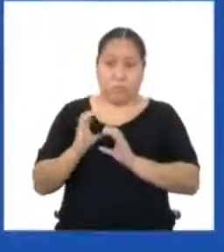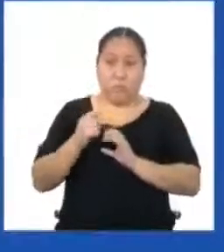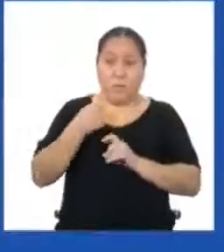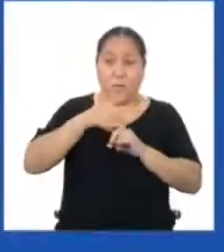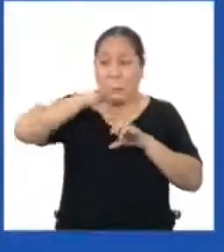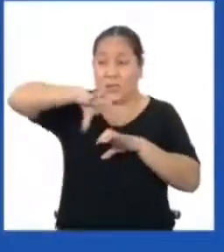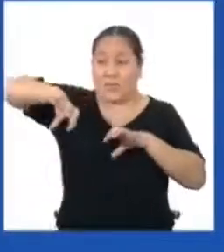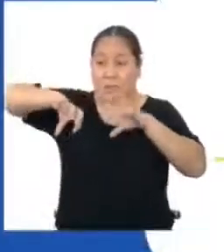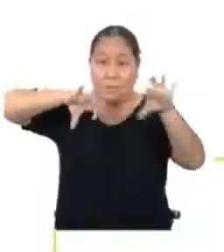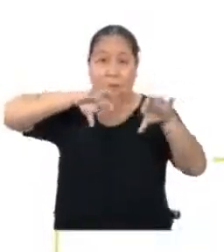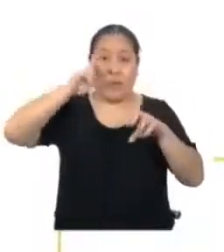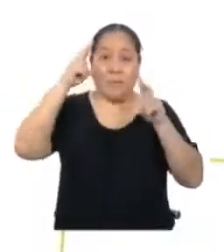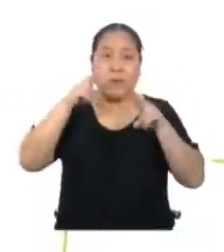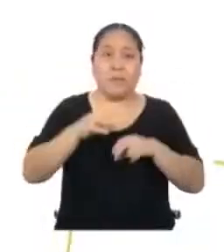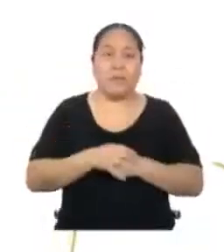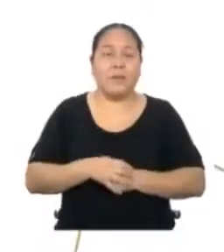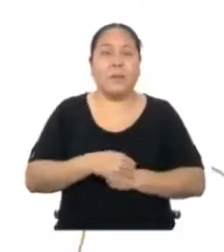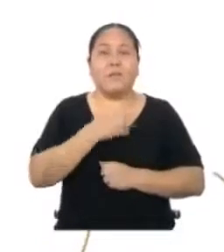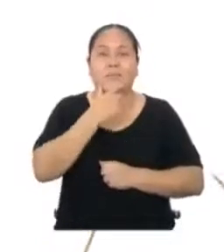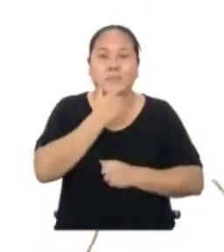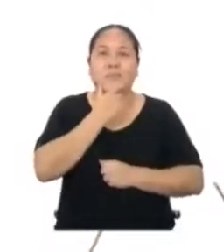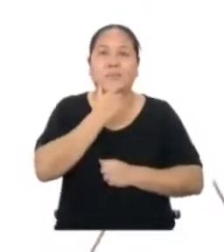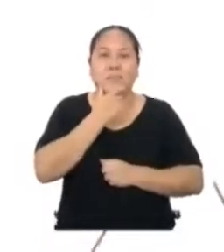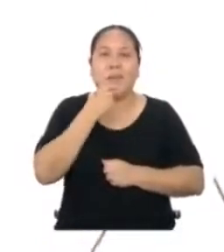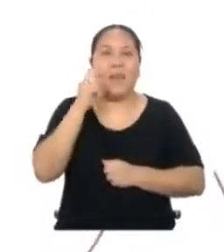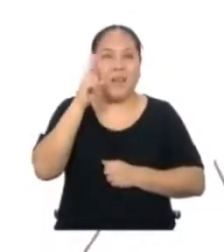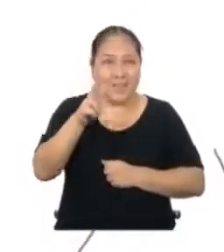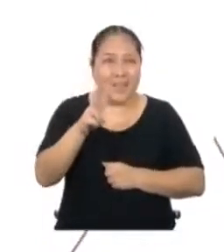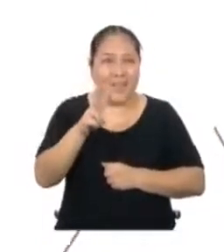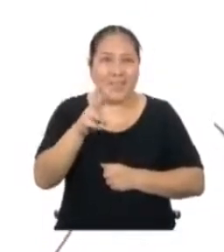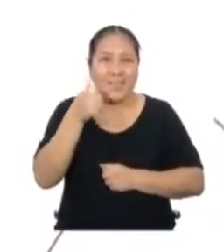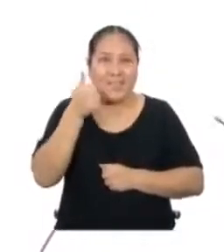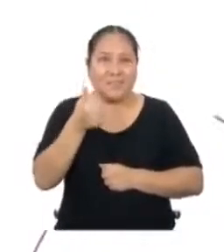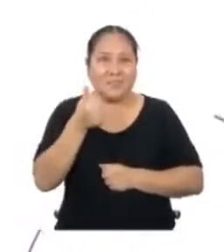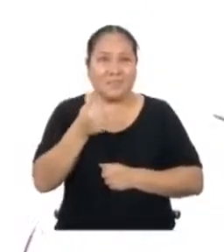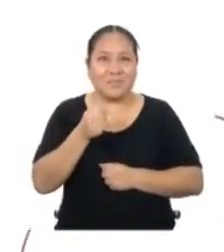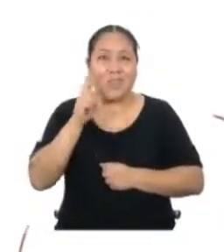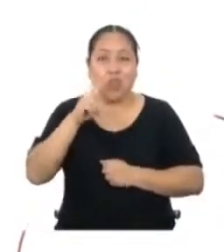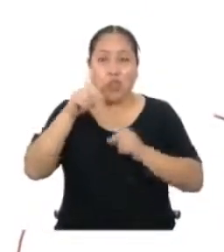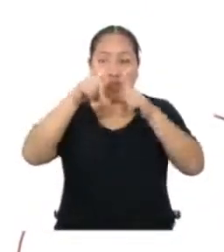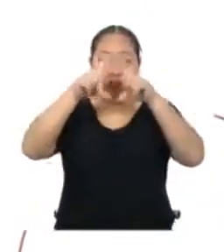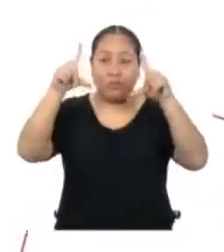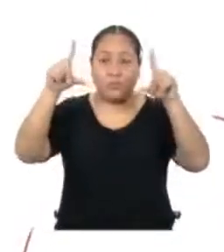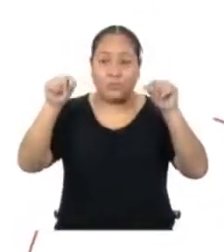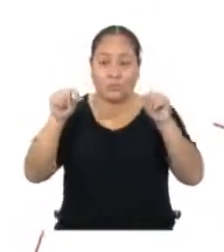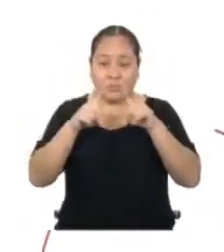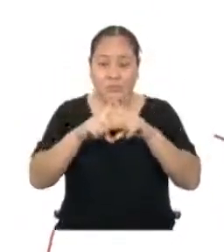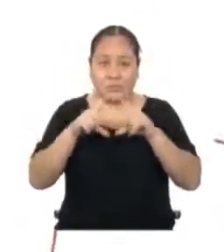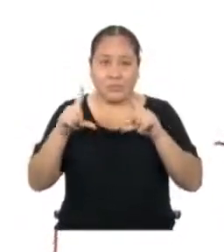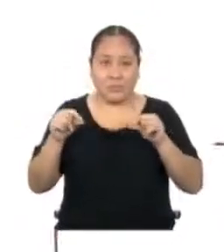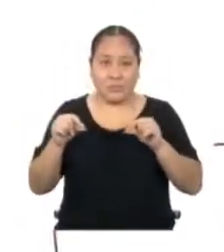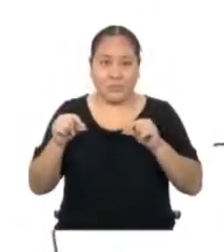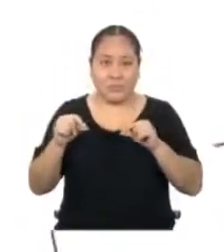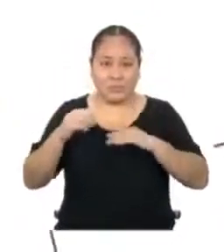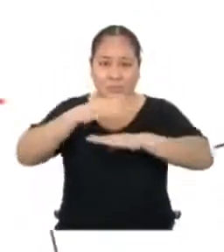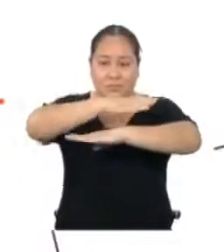el perímetro Ya las veo ¿Ustedes las ven? Son dos rectángulos Si trazamos una línea auxiliar justo